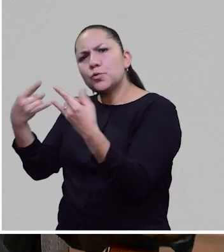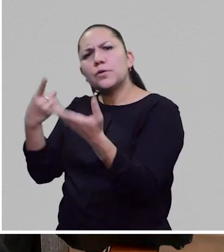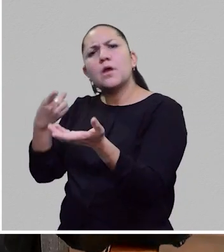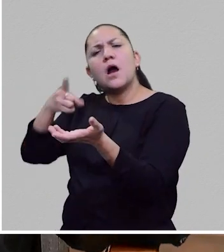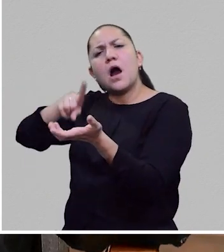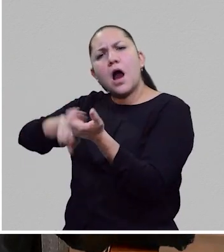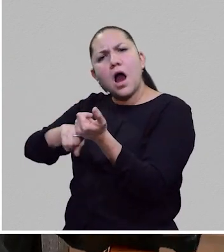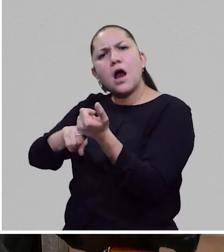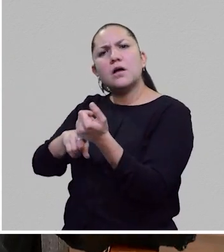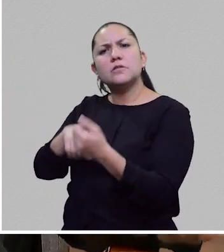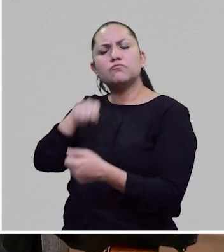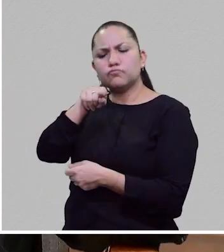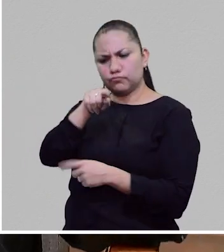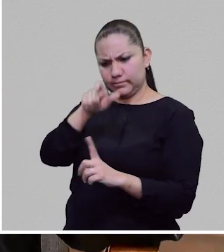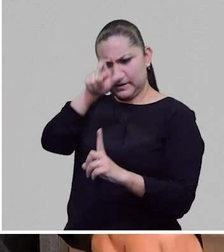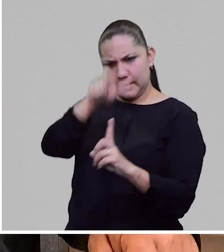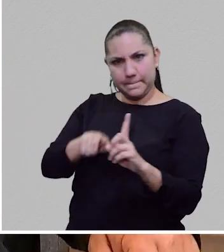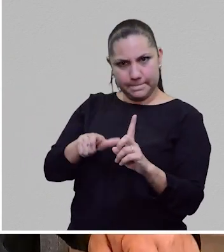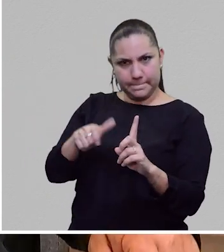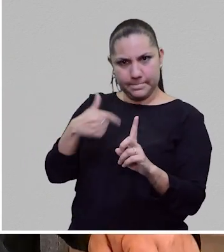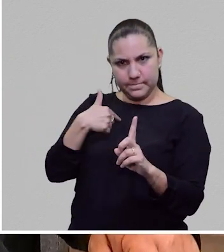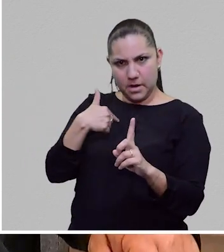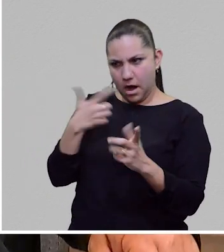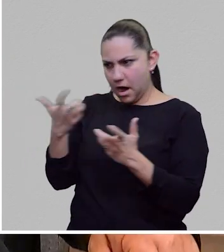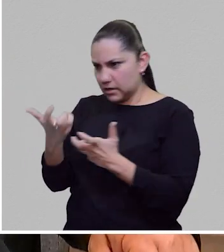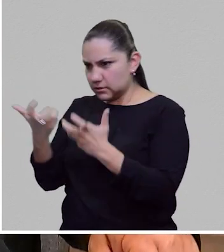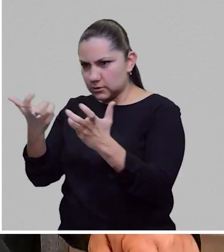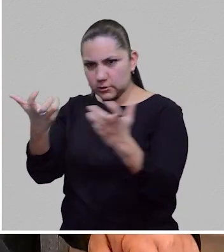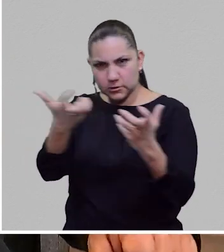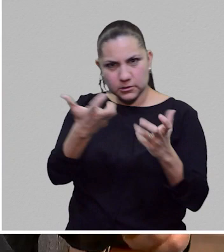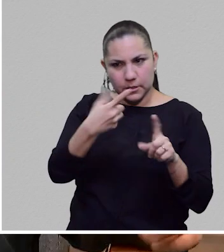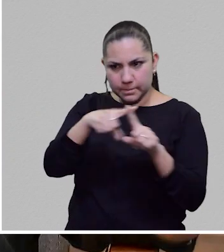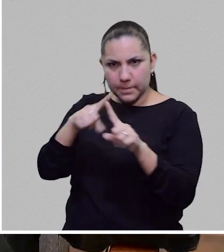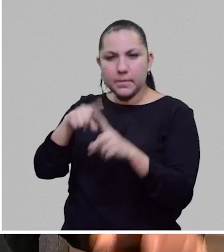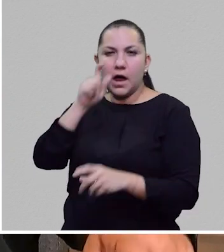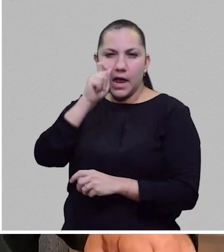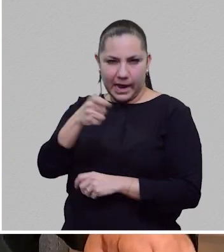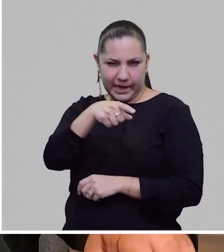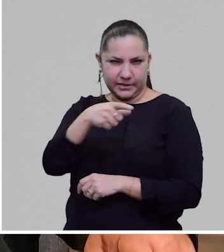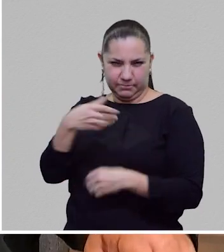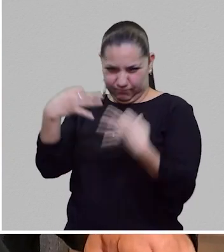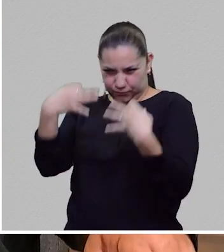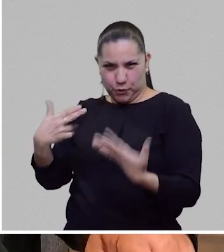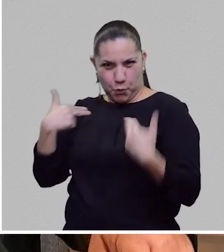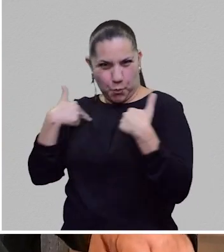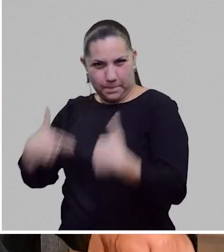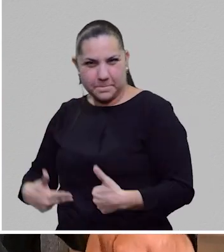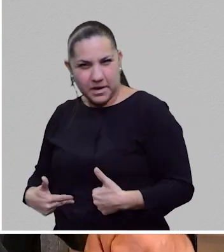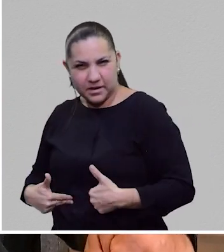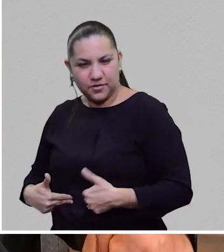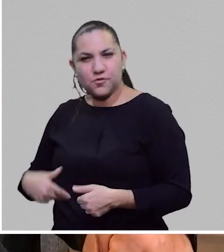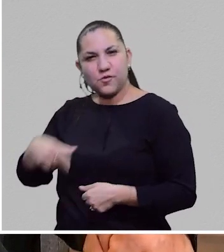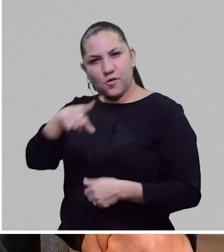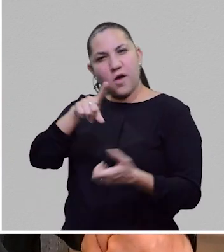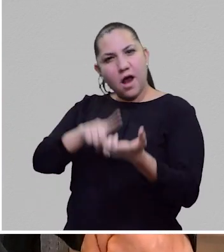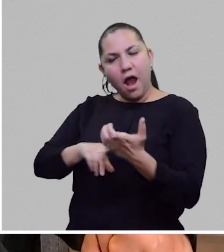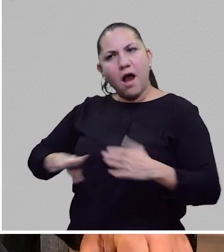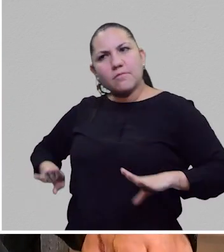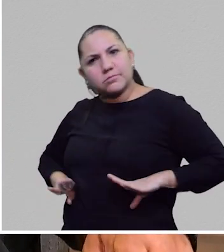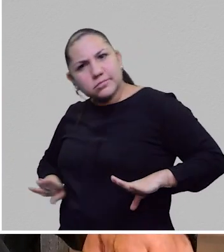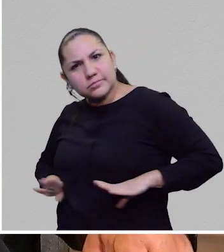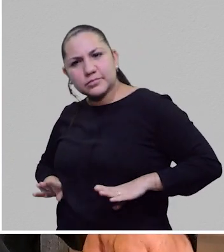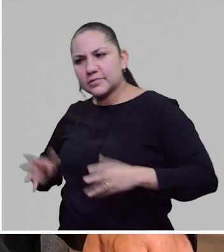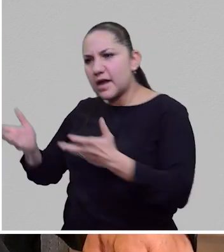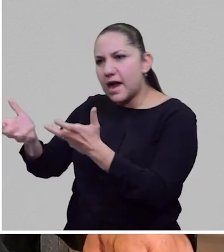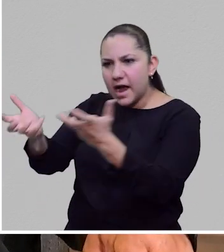donde los protagonistas son seres post-humanos, y estoy seguro que Lem detestaba la literatura de Isaac Simo